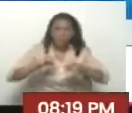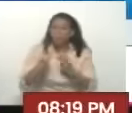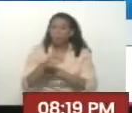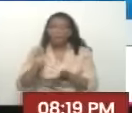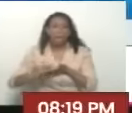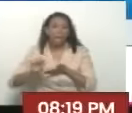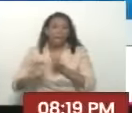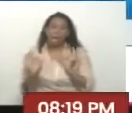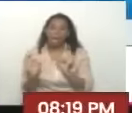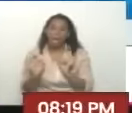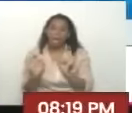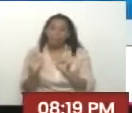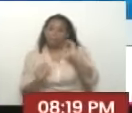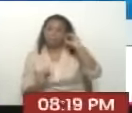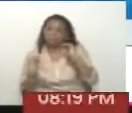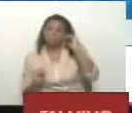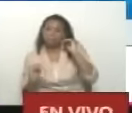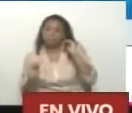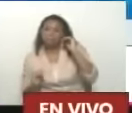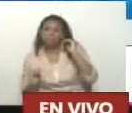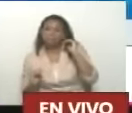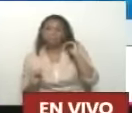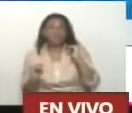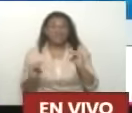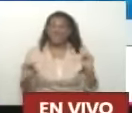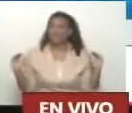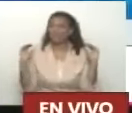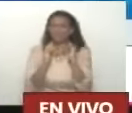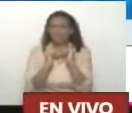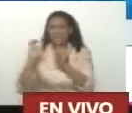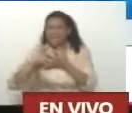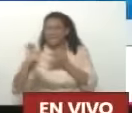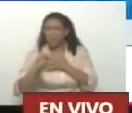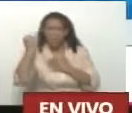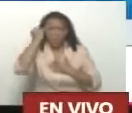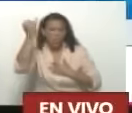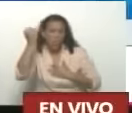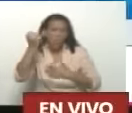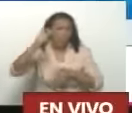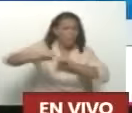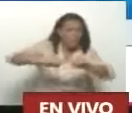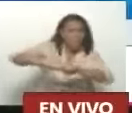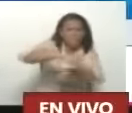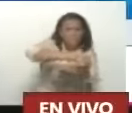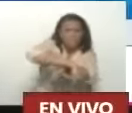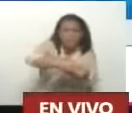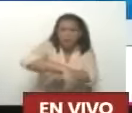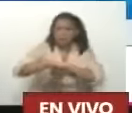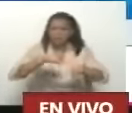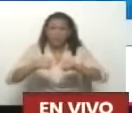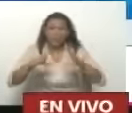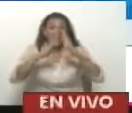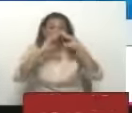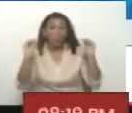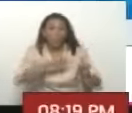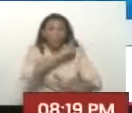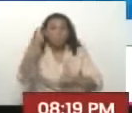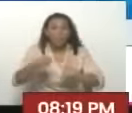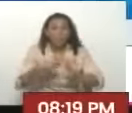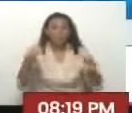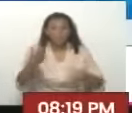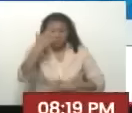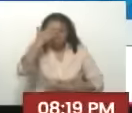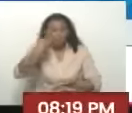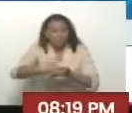buenos Para la estrategia La idea Chávez era estratega Y ideólogo De todo chico Y me